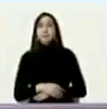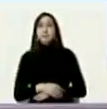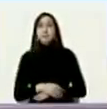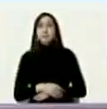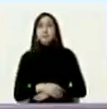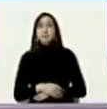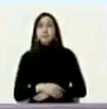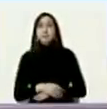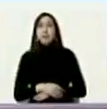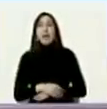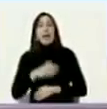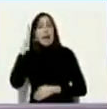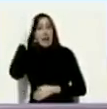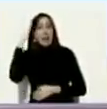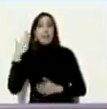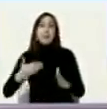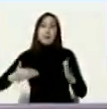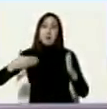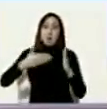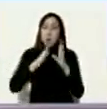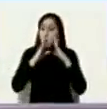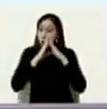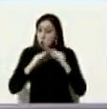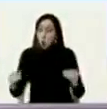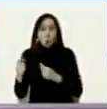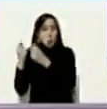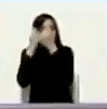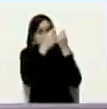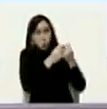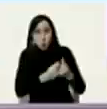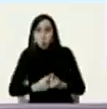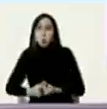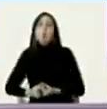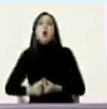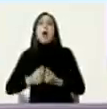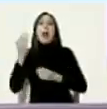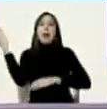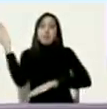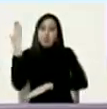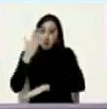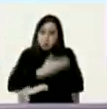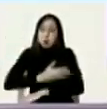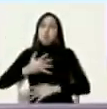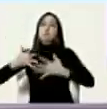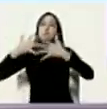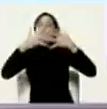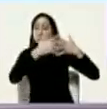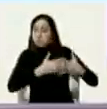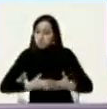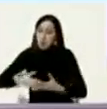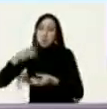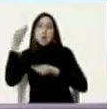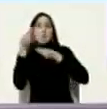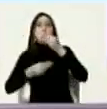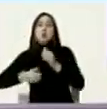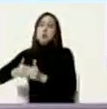torturas todo el cuerpo económico por parte de las sanciones y la persecución financiera